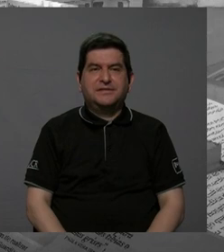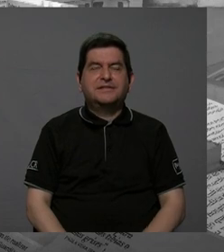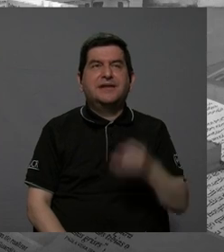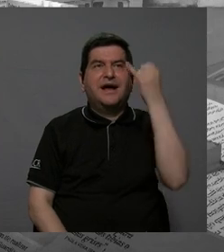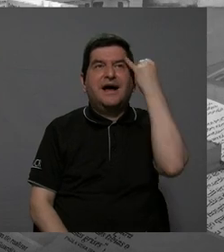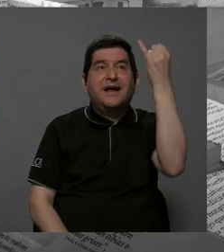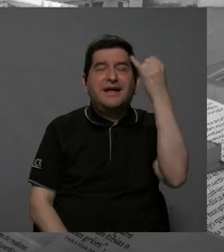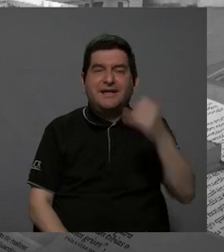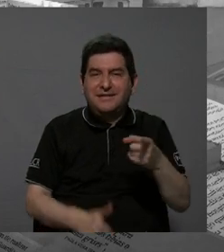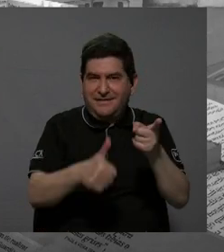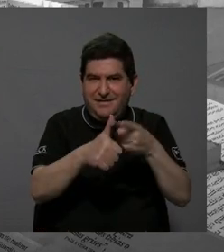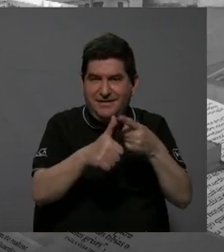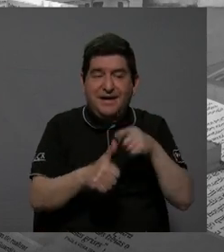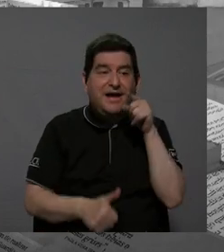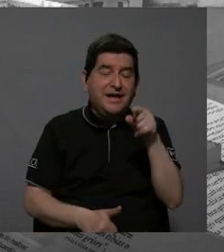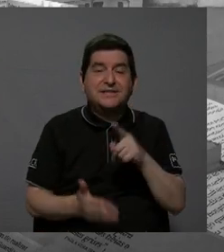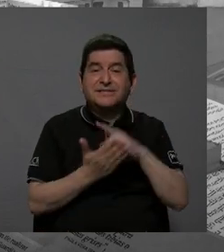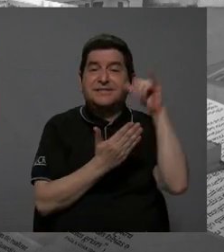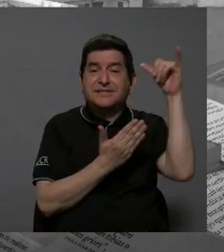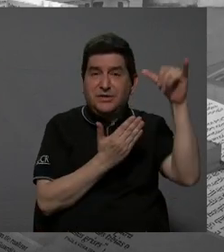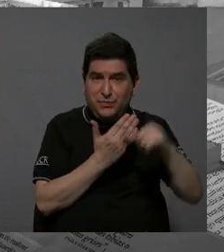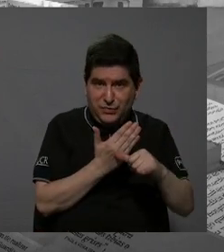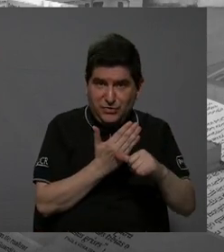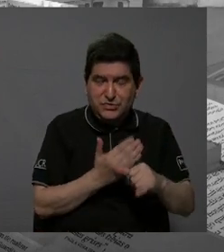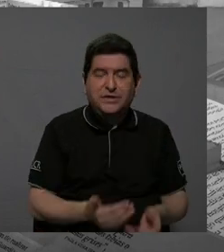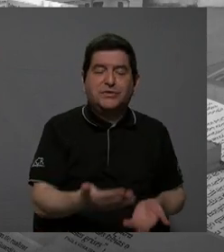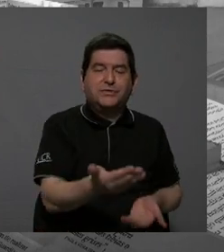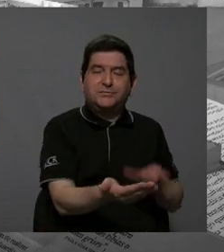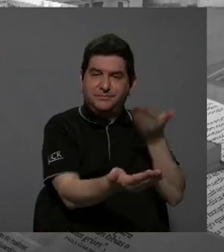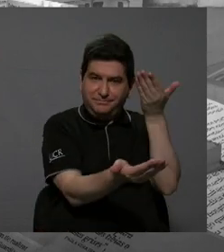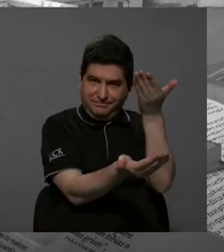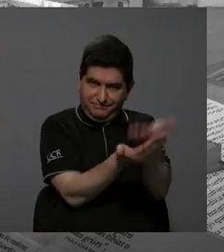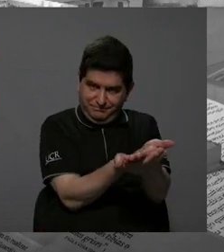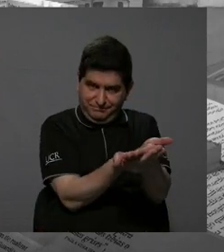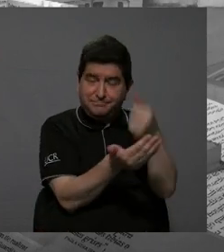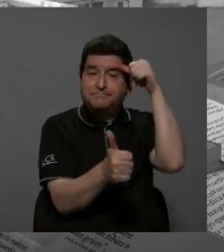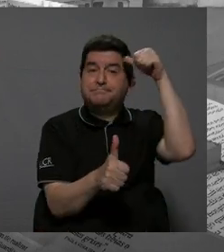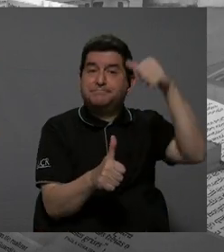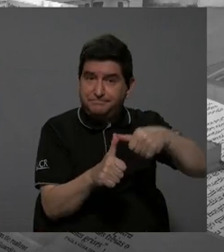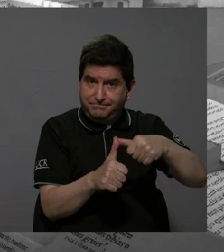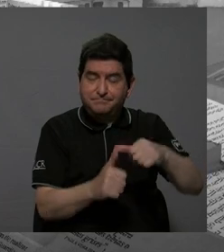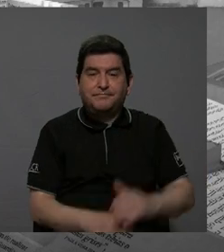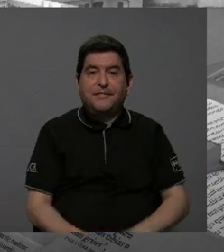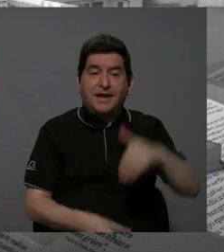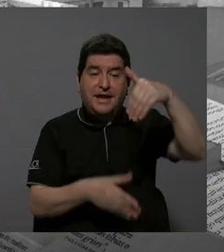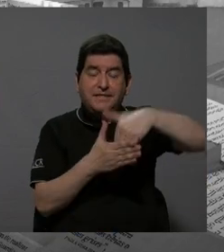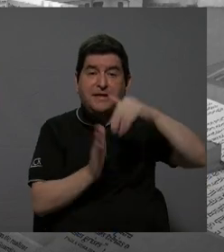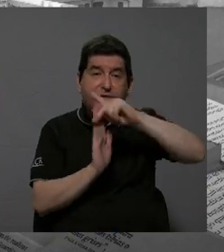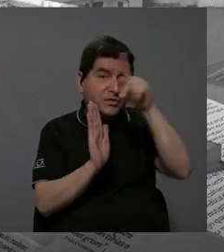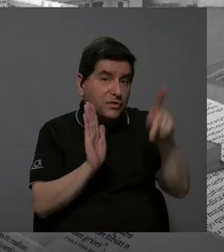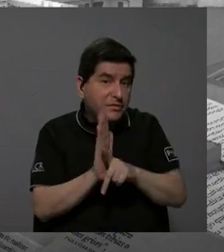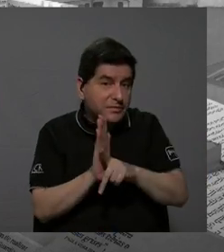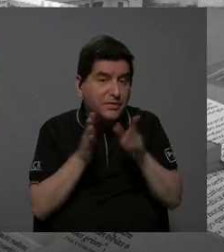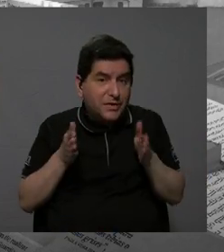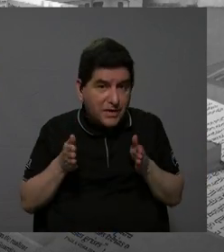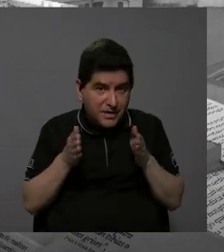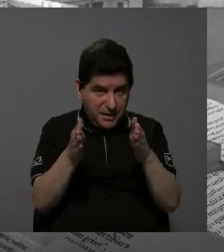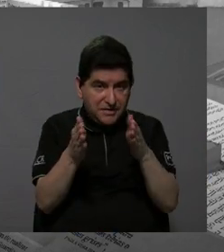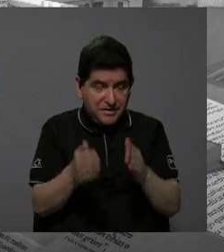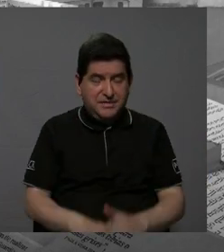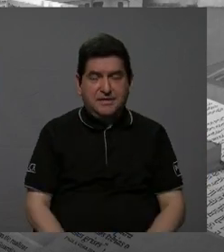concepto inicial de que esto es un proyecto concesionado, hay que recordar que dentro de ese principio, esta carretera